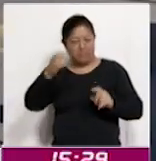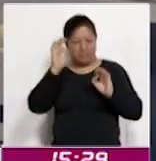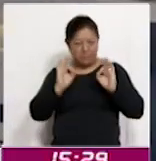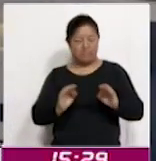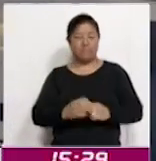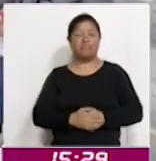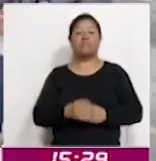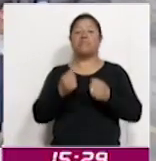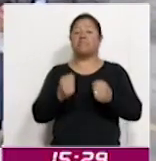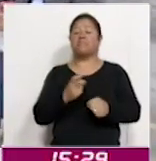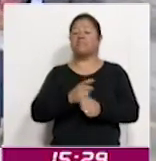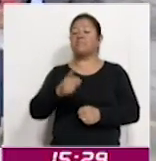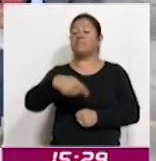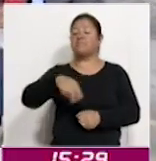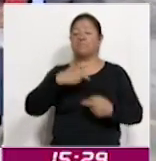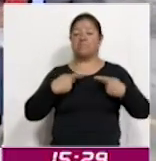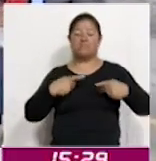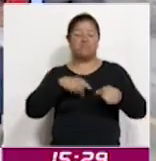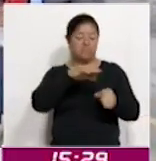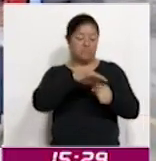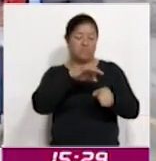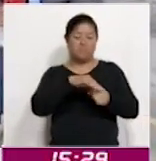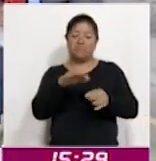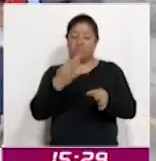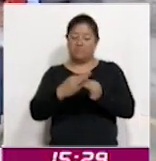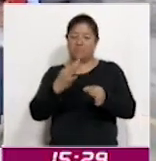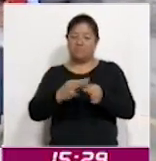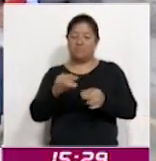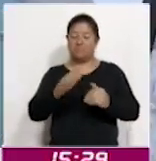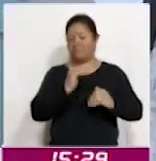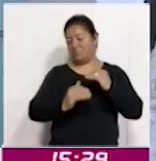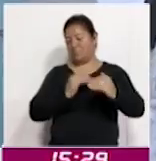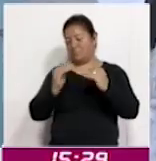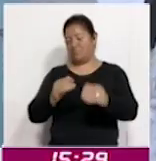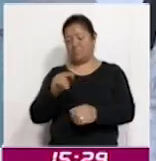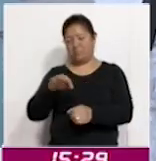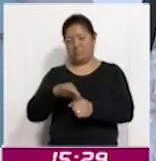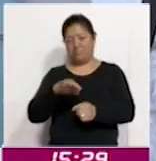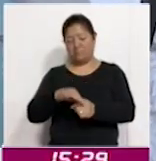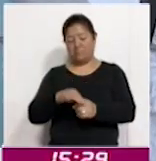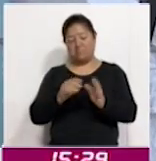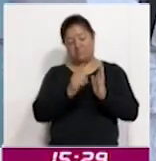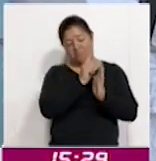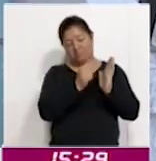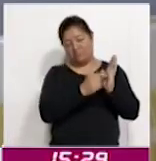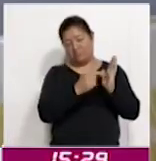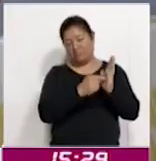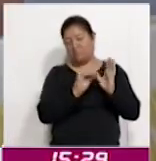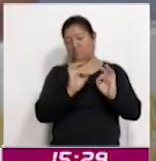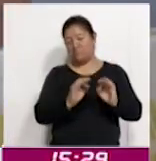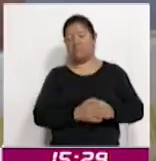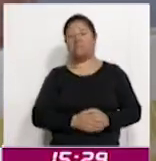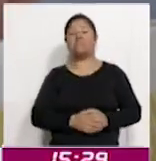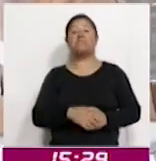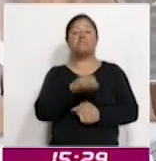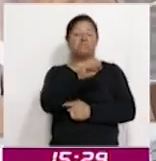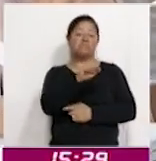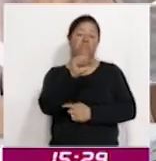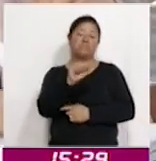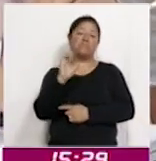la seguridad de los votantes y el cumplimiento de los protocolos electorales. La Secretaría de Seguridad Ciudadana